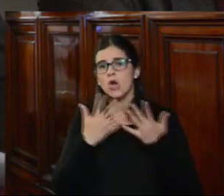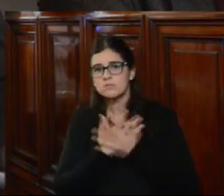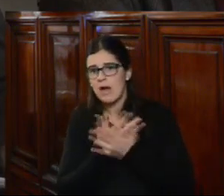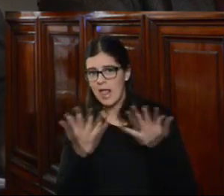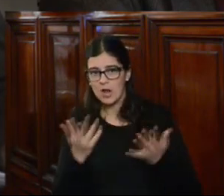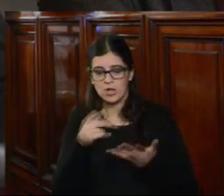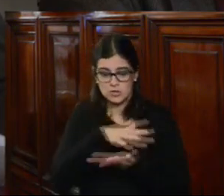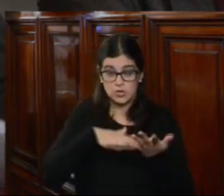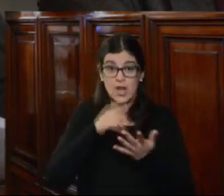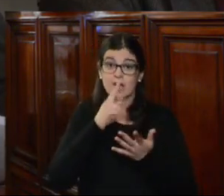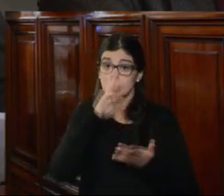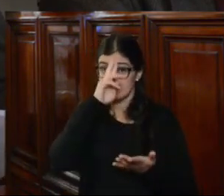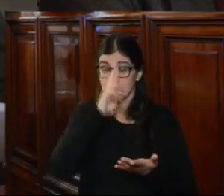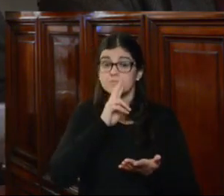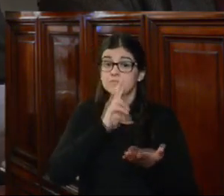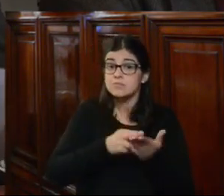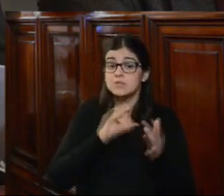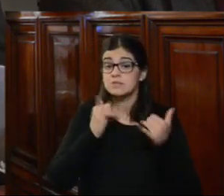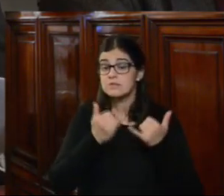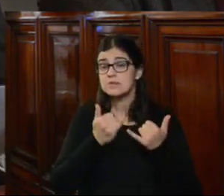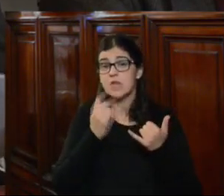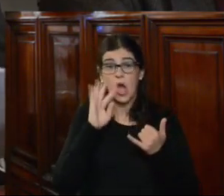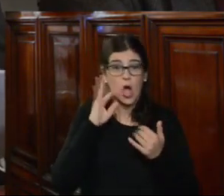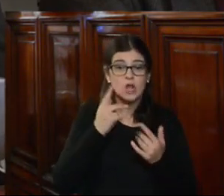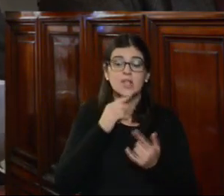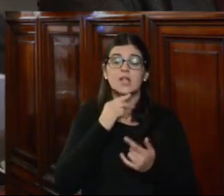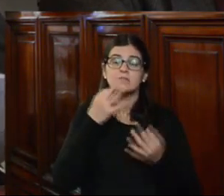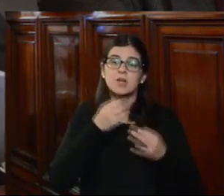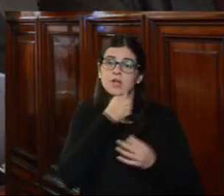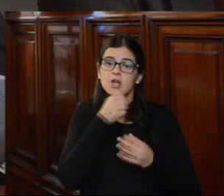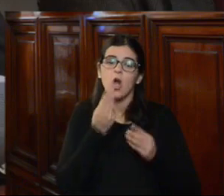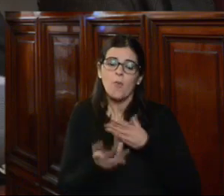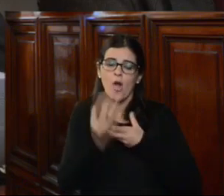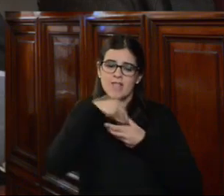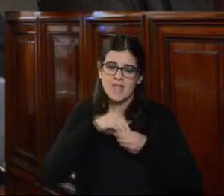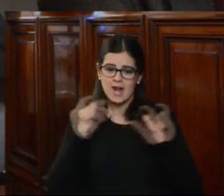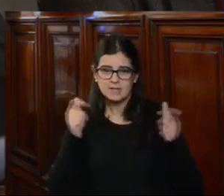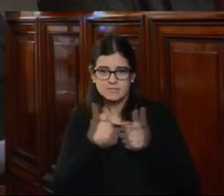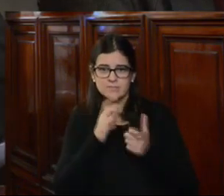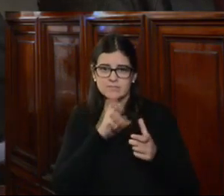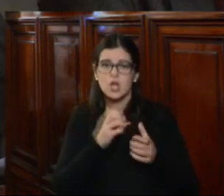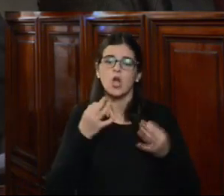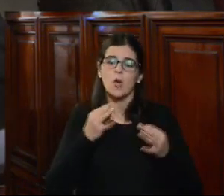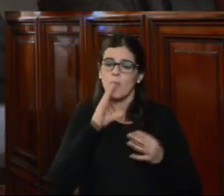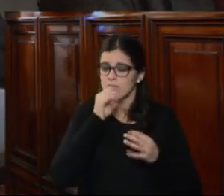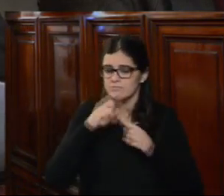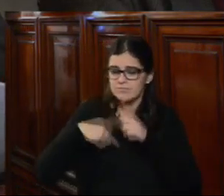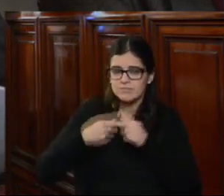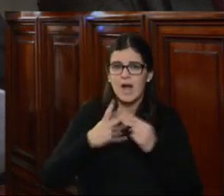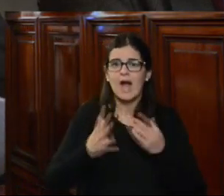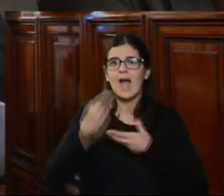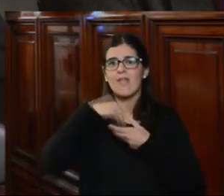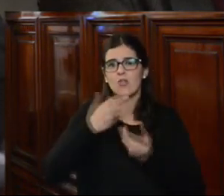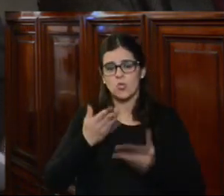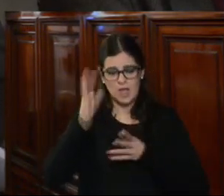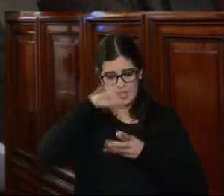Evidentemente, el fallo desconoce absolutamente el concepto de reparación integral, reiteradamente sostenido en la jurisprudencia del sistema